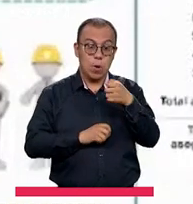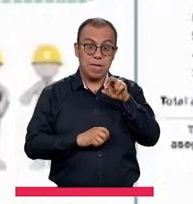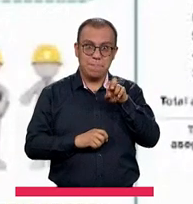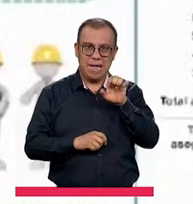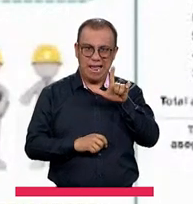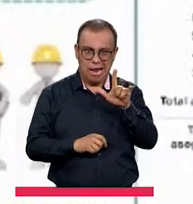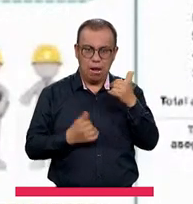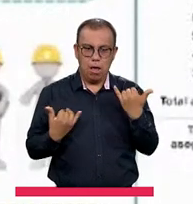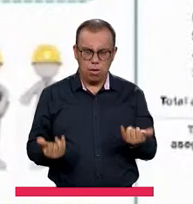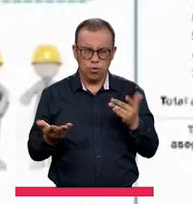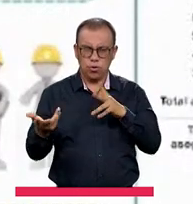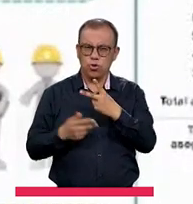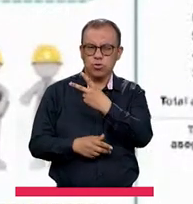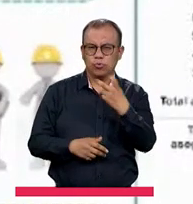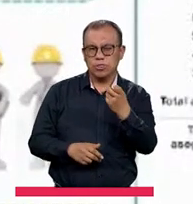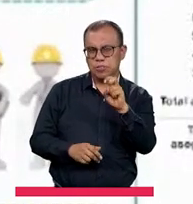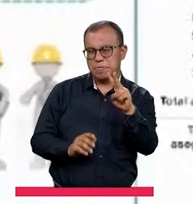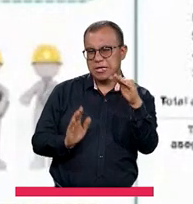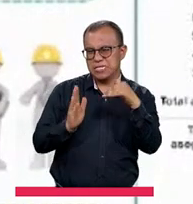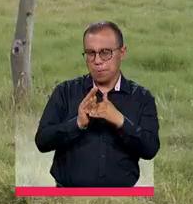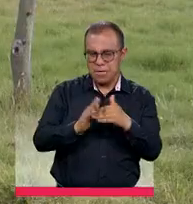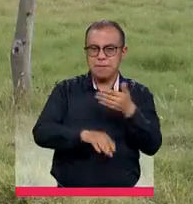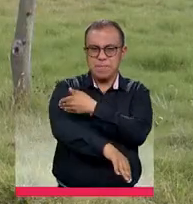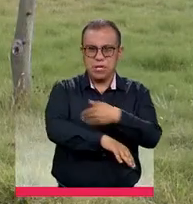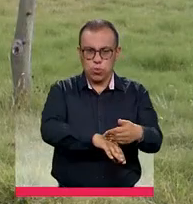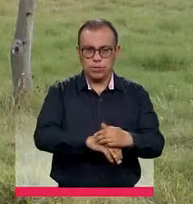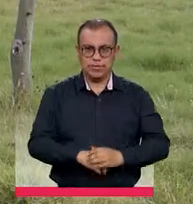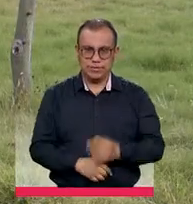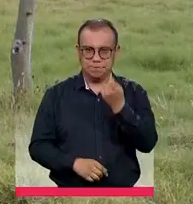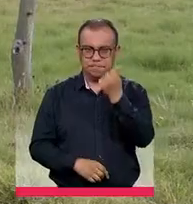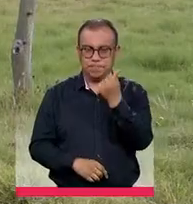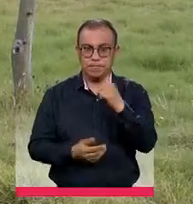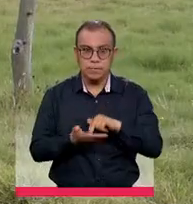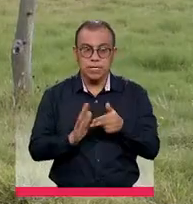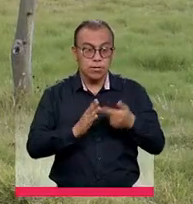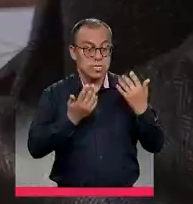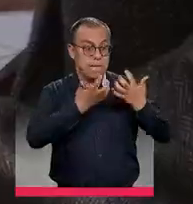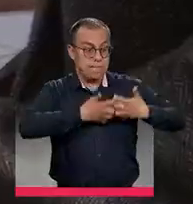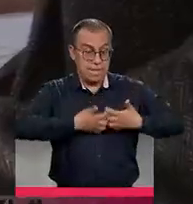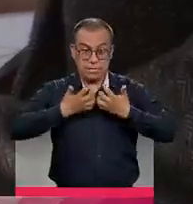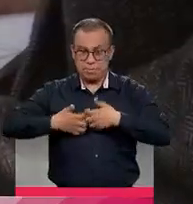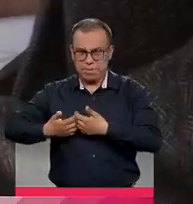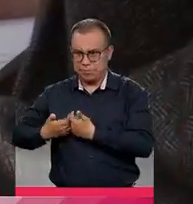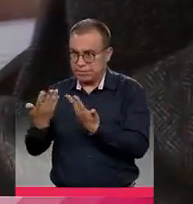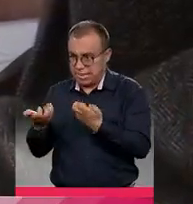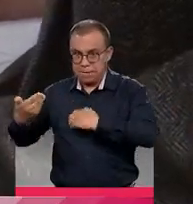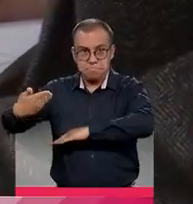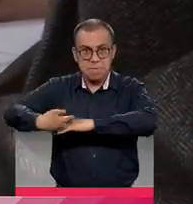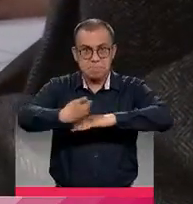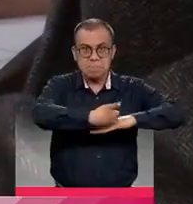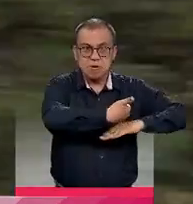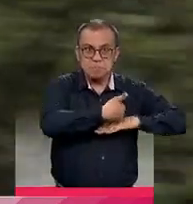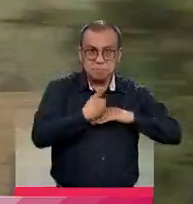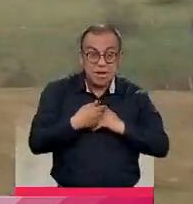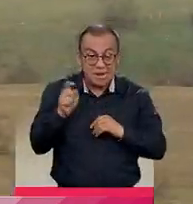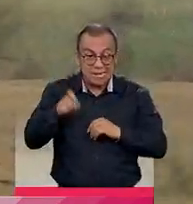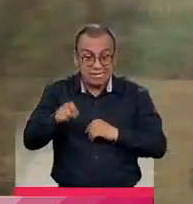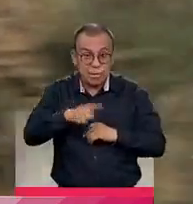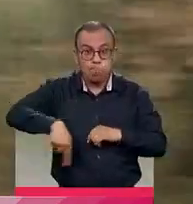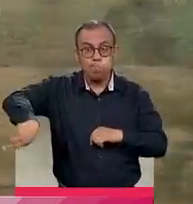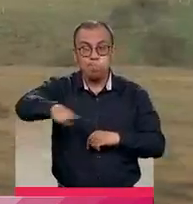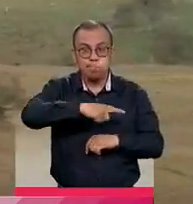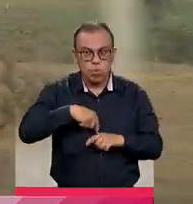aproximadamente 225 mil millones de pesos. También empresas e inversionistas se podrán postular para obras que requiere el proyecto,